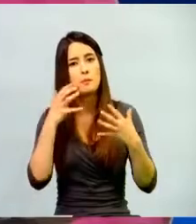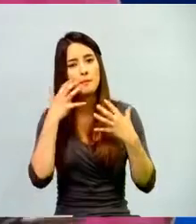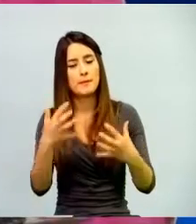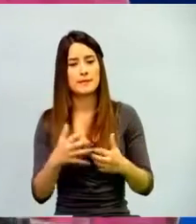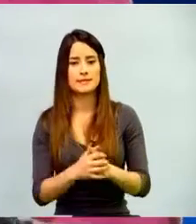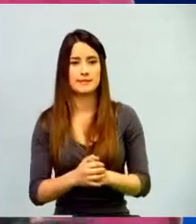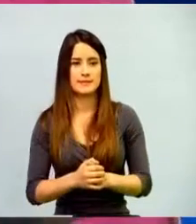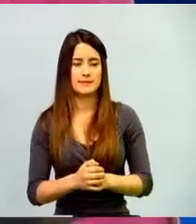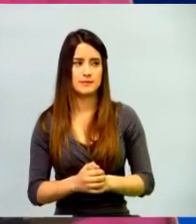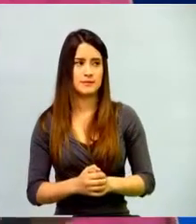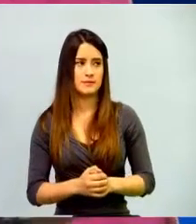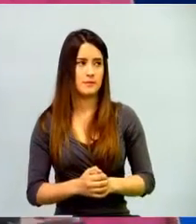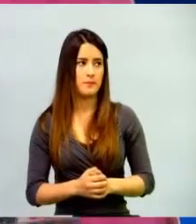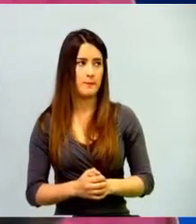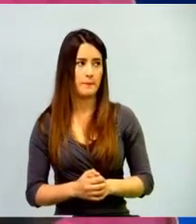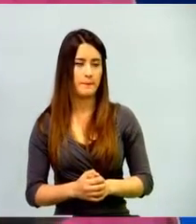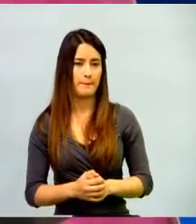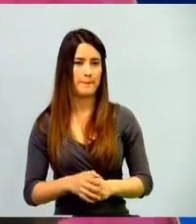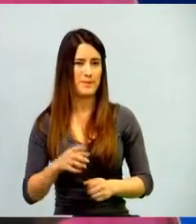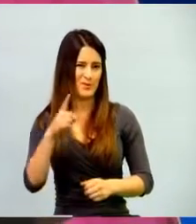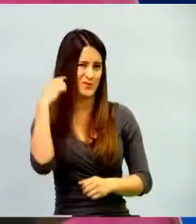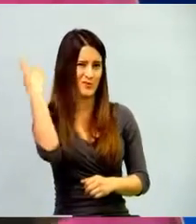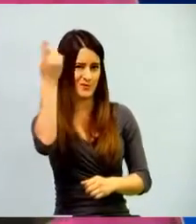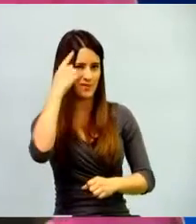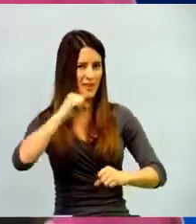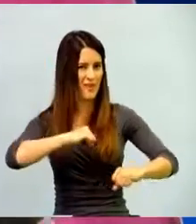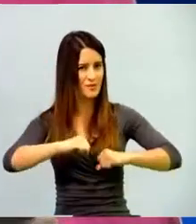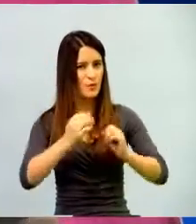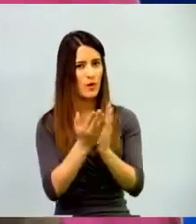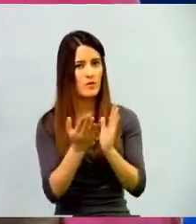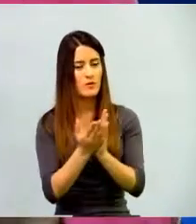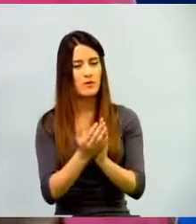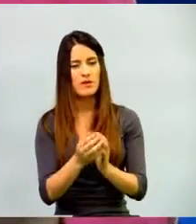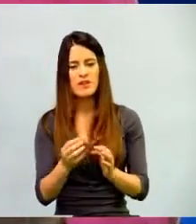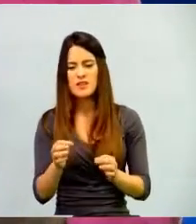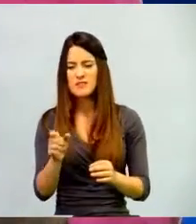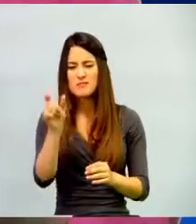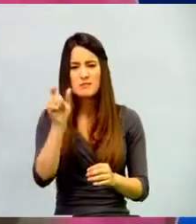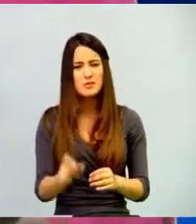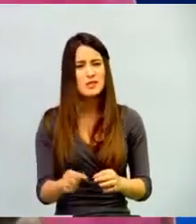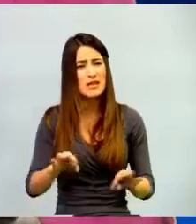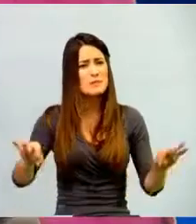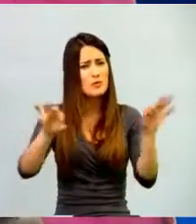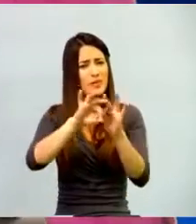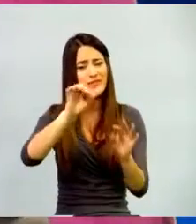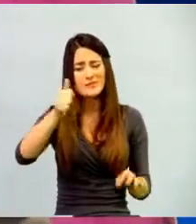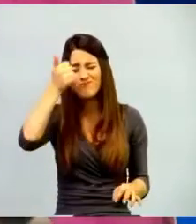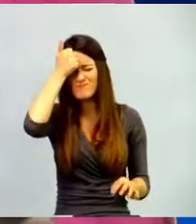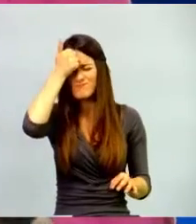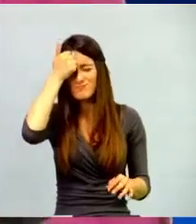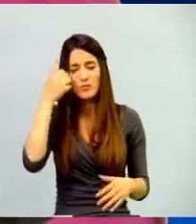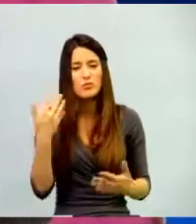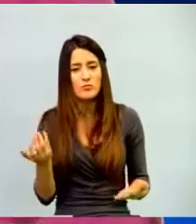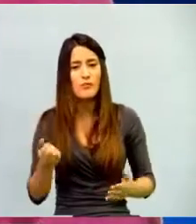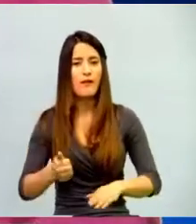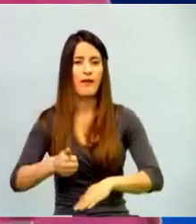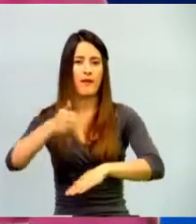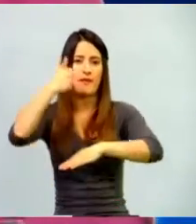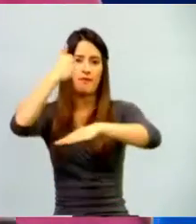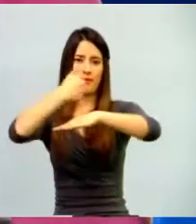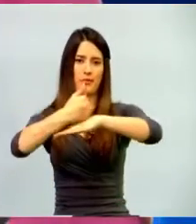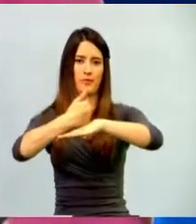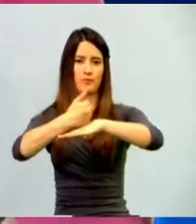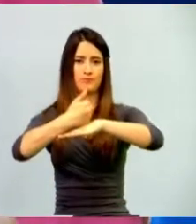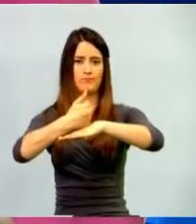importantísima a nivel de gestión educativa, como es el rector. ¿Qué hacemos para que los señores